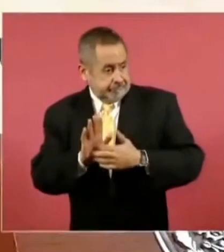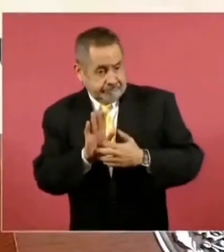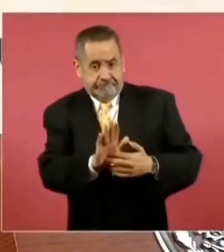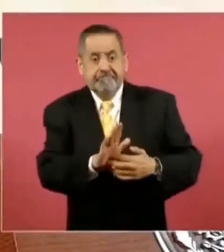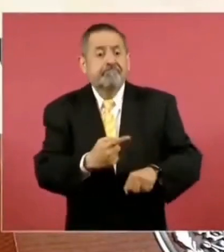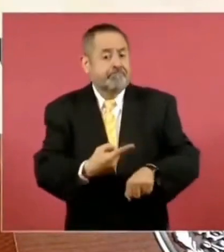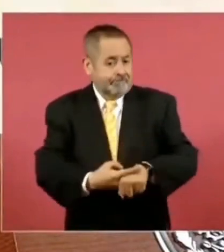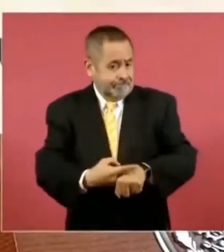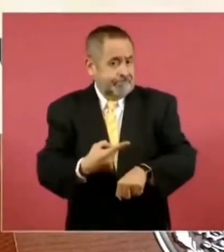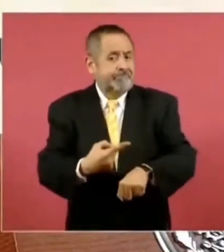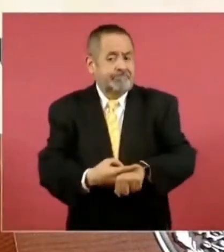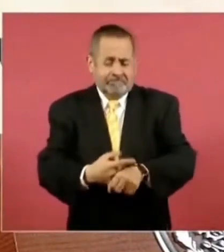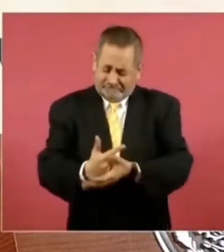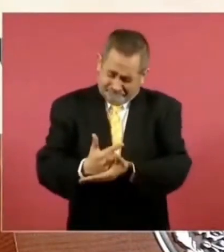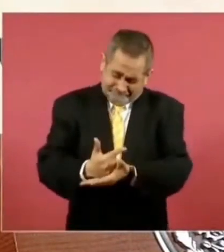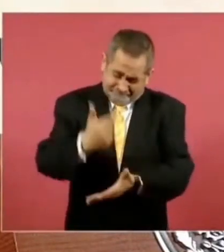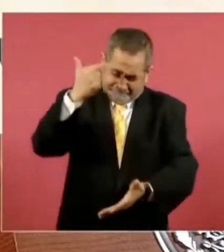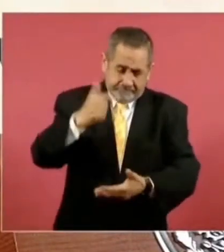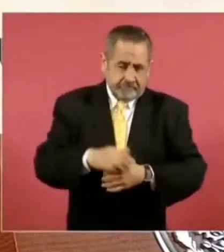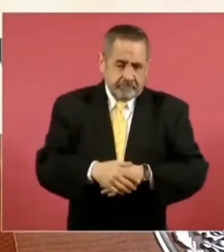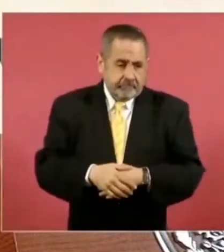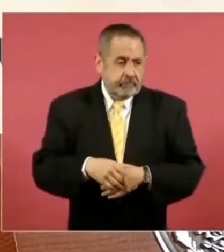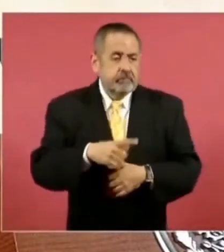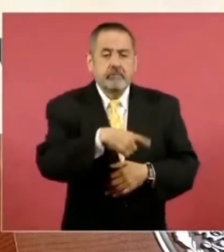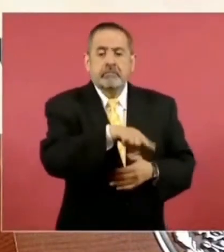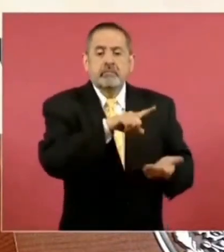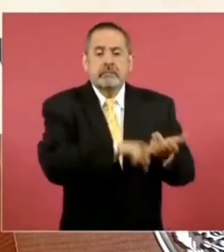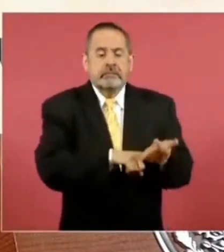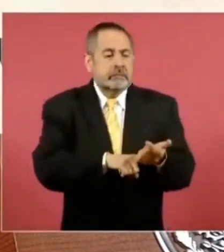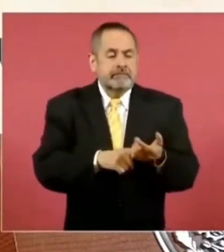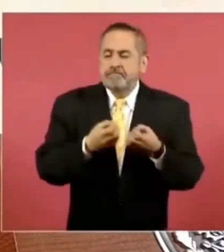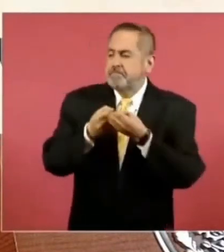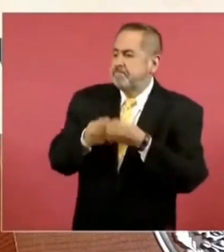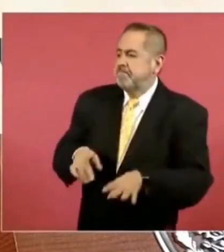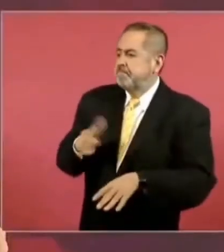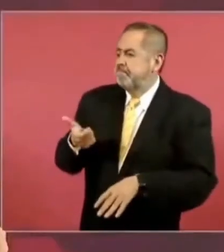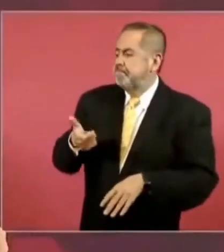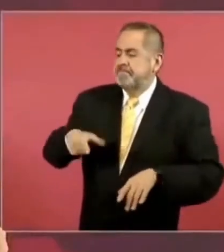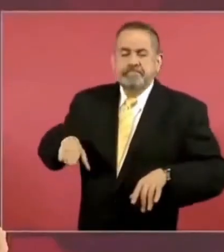pero son tantos los intereses que están detrás